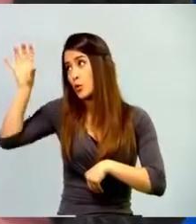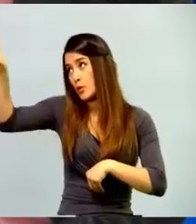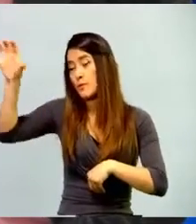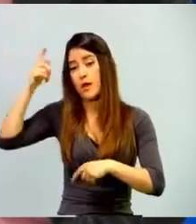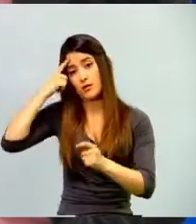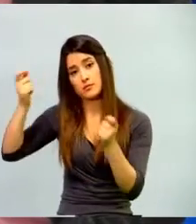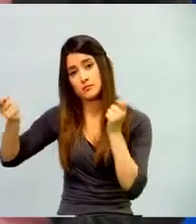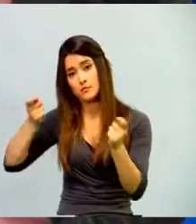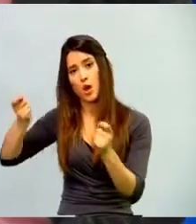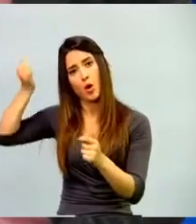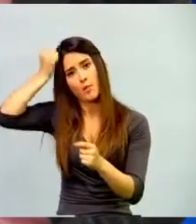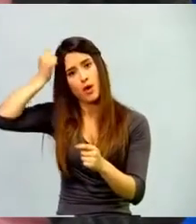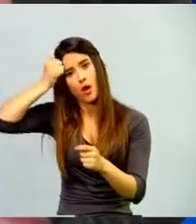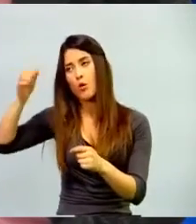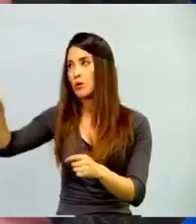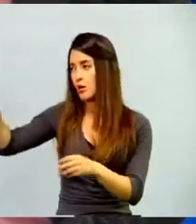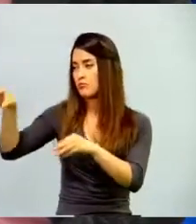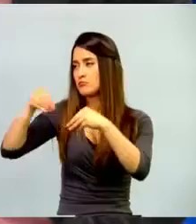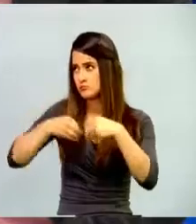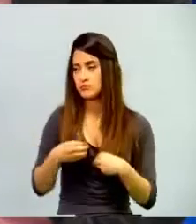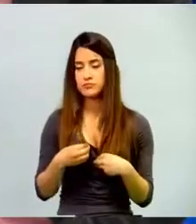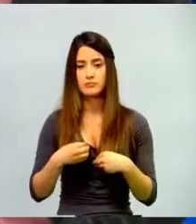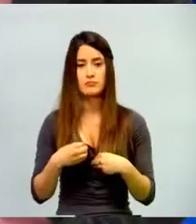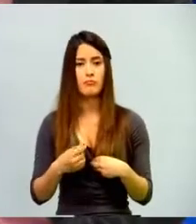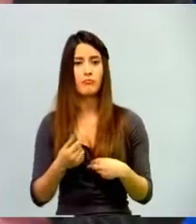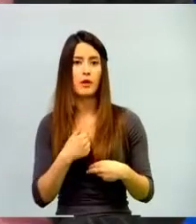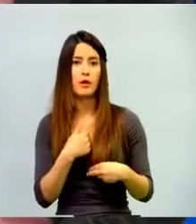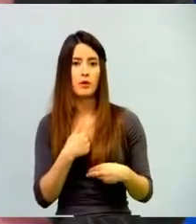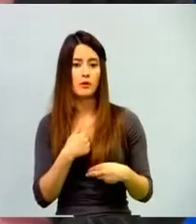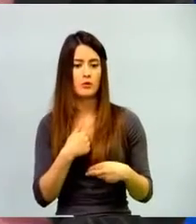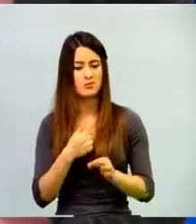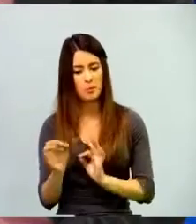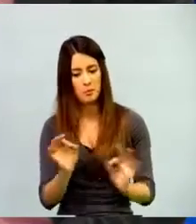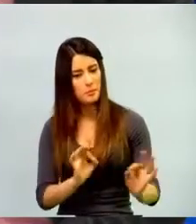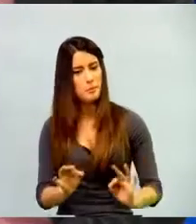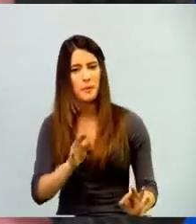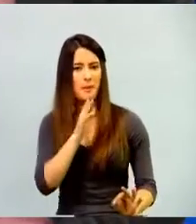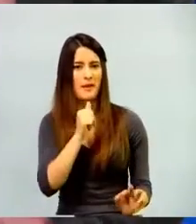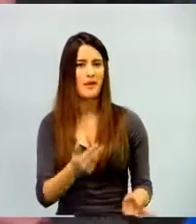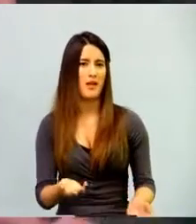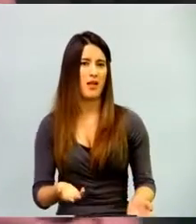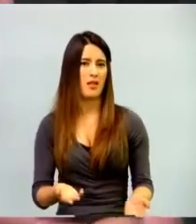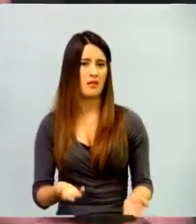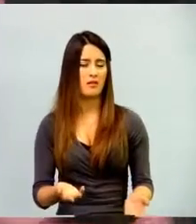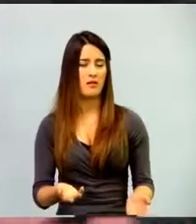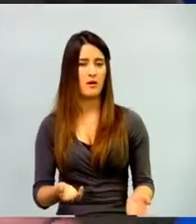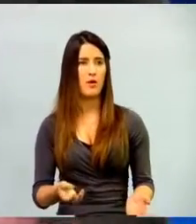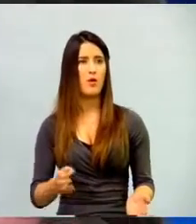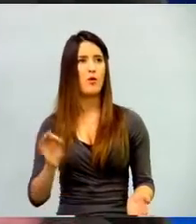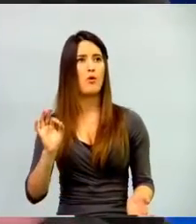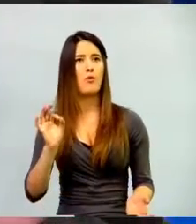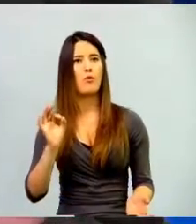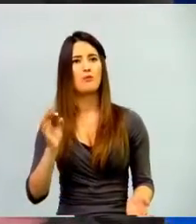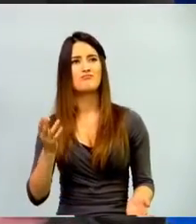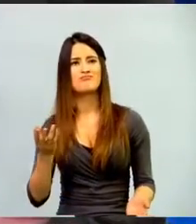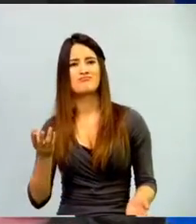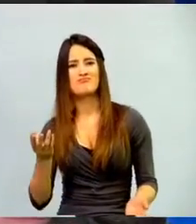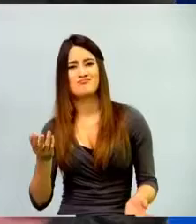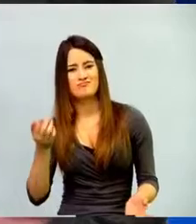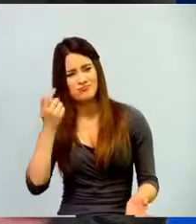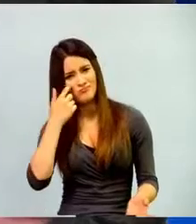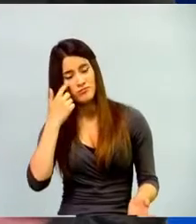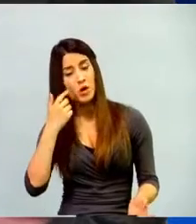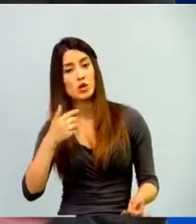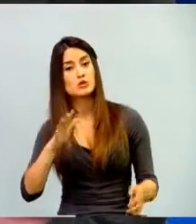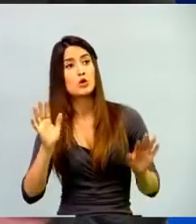docente simplemente hizo resistencia porque ahorita yo pensaba, tal vez el libro no es convencer tanto al rector. Ahí